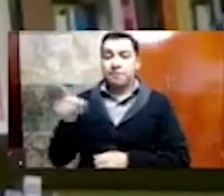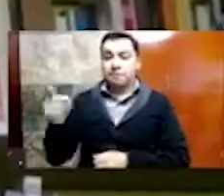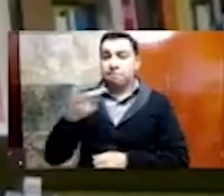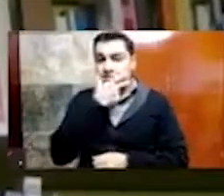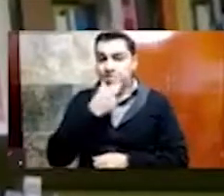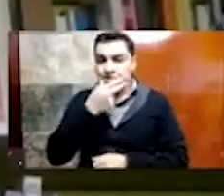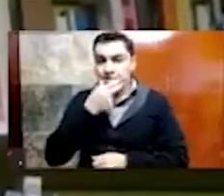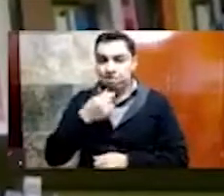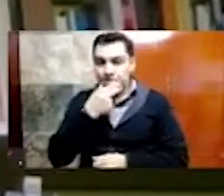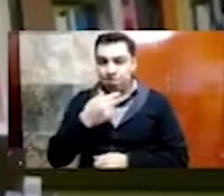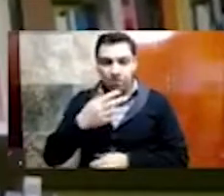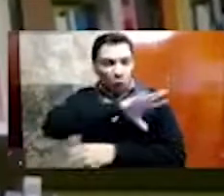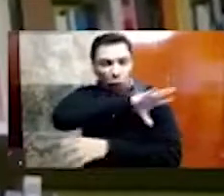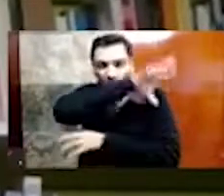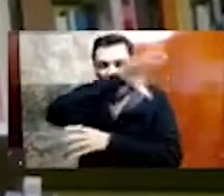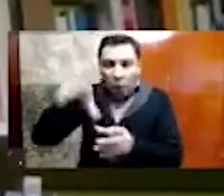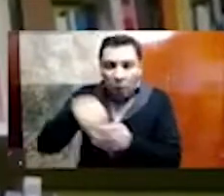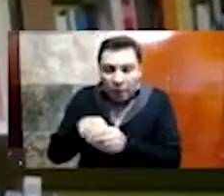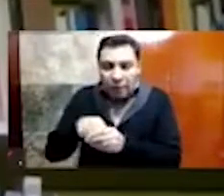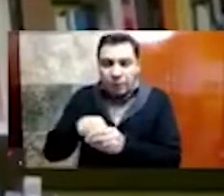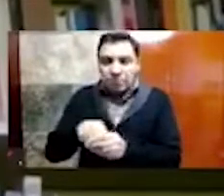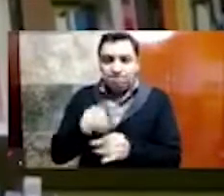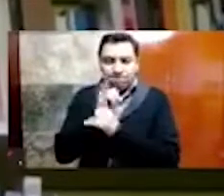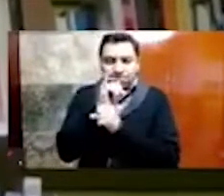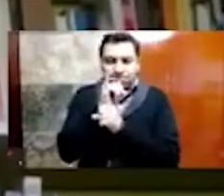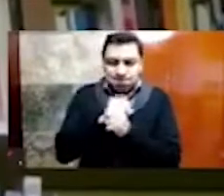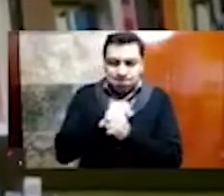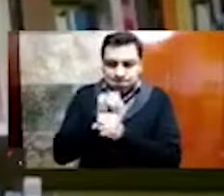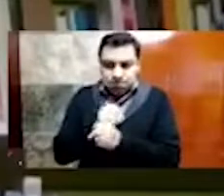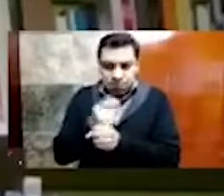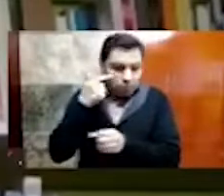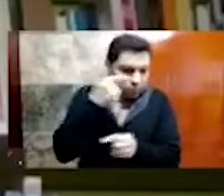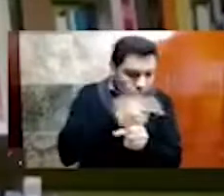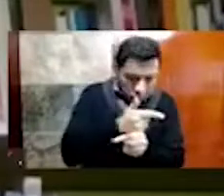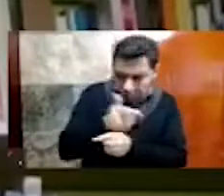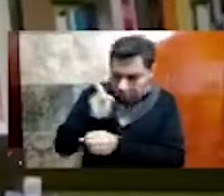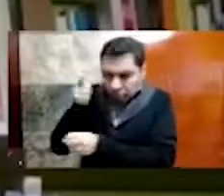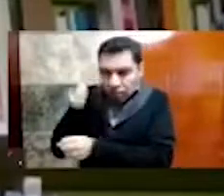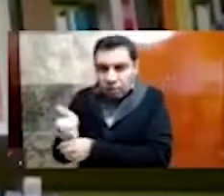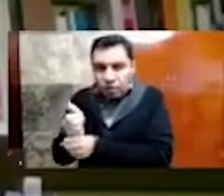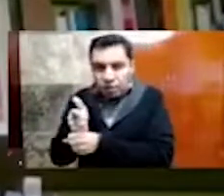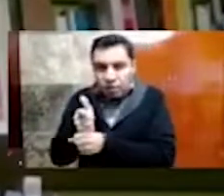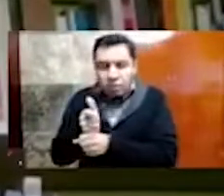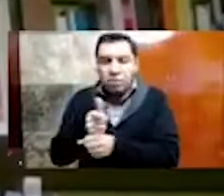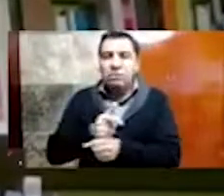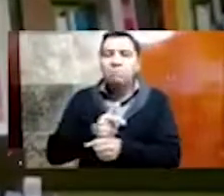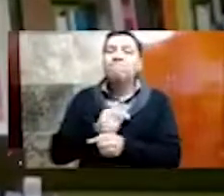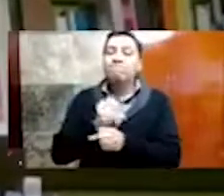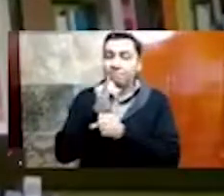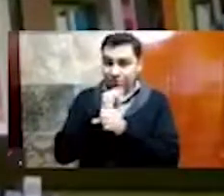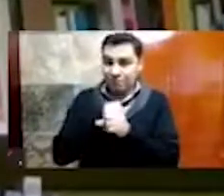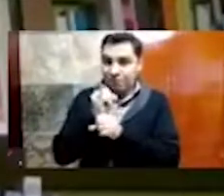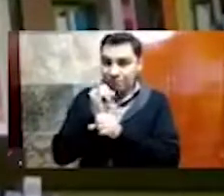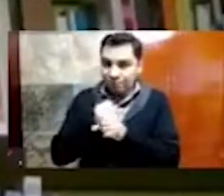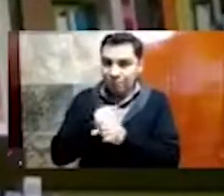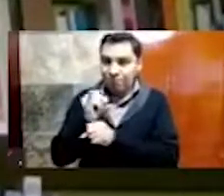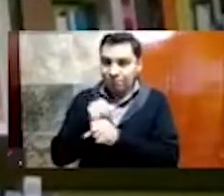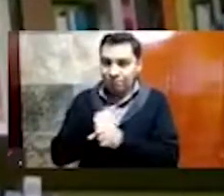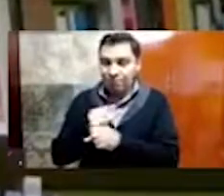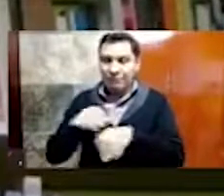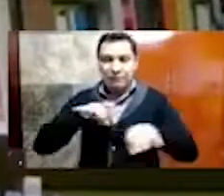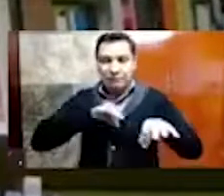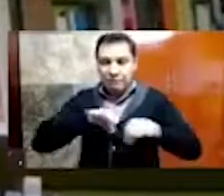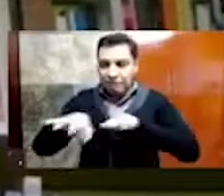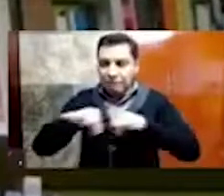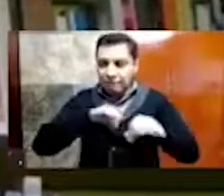una investigación, toda una interpretación de estas, de estas esculturas. Entonces, prácticamente se trata de un trabajo